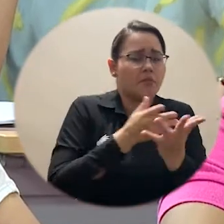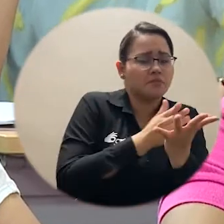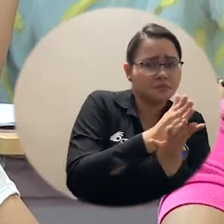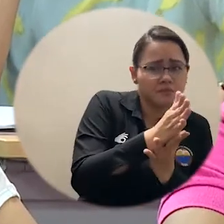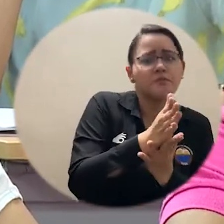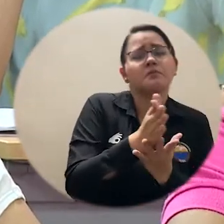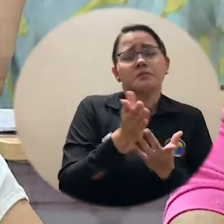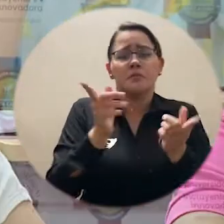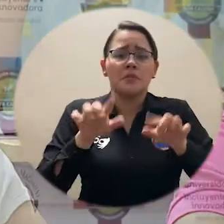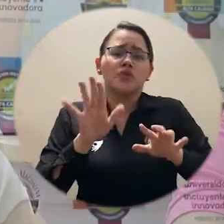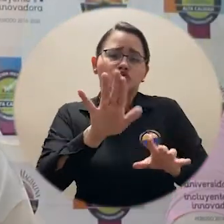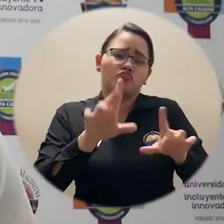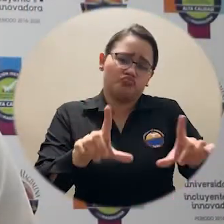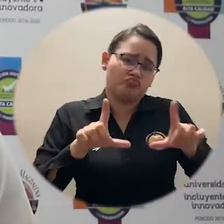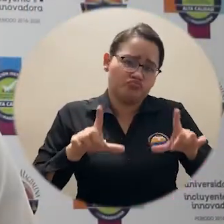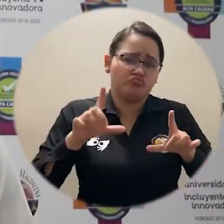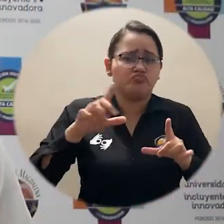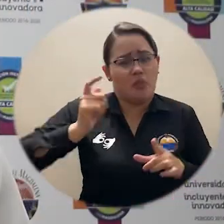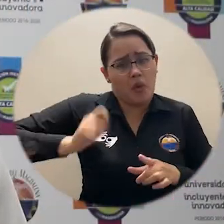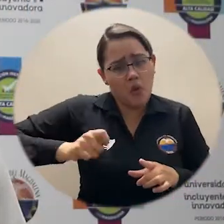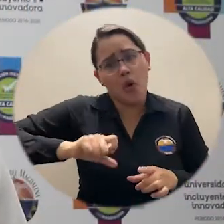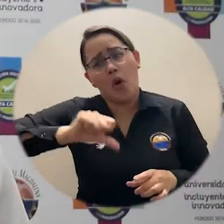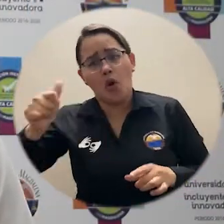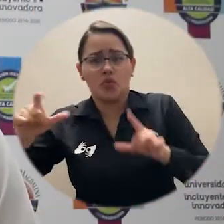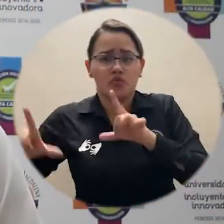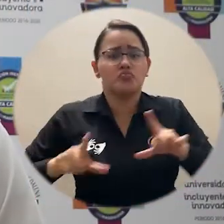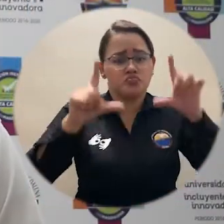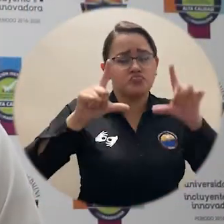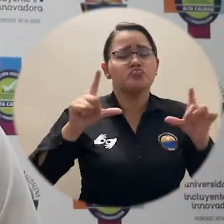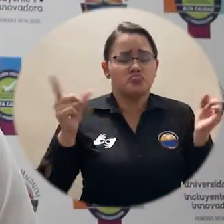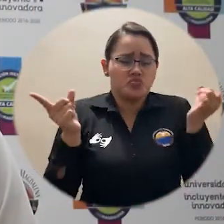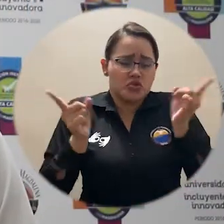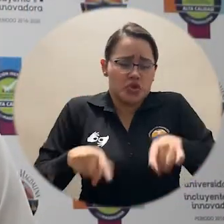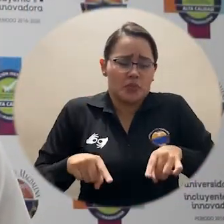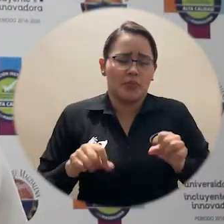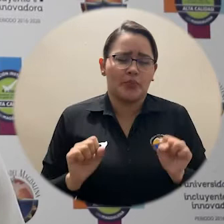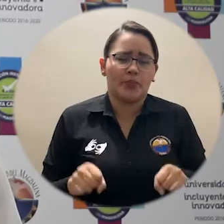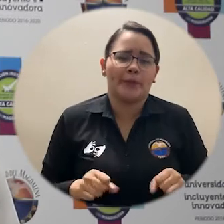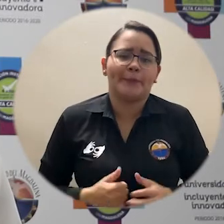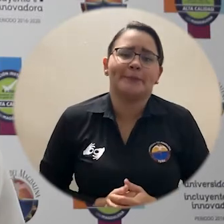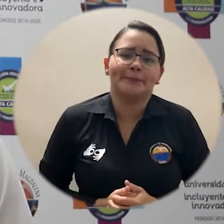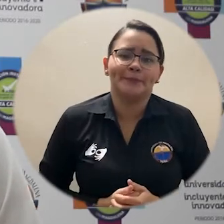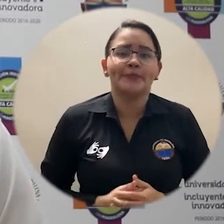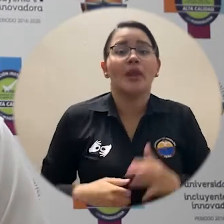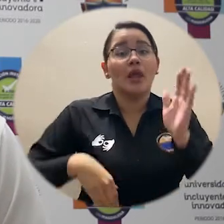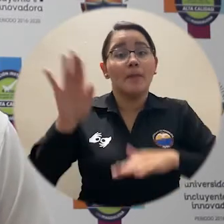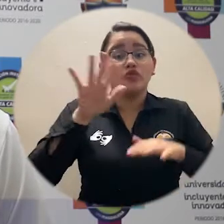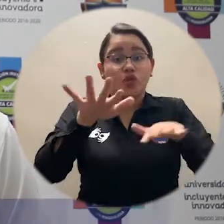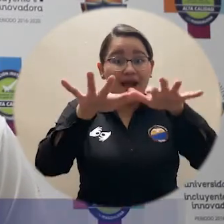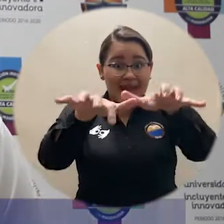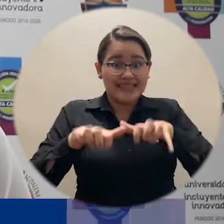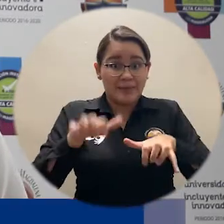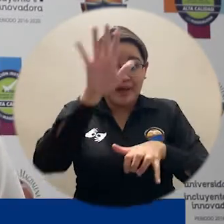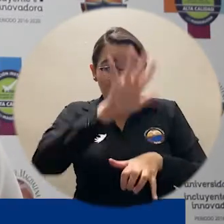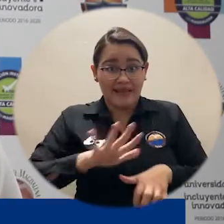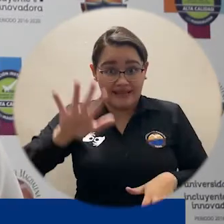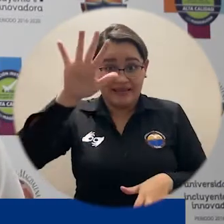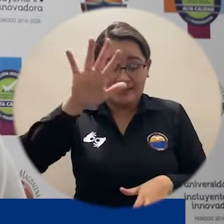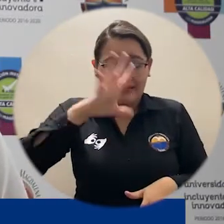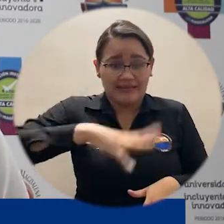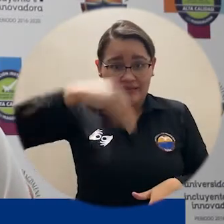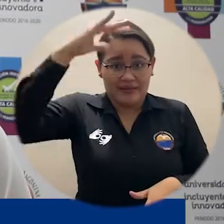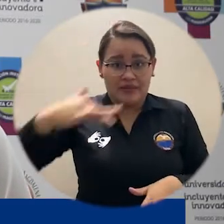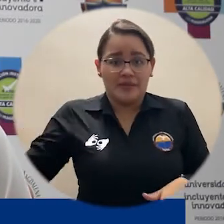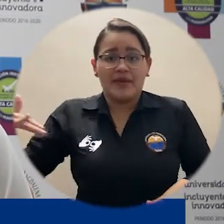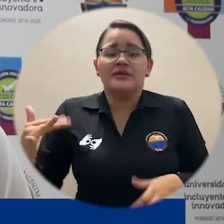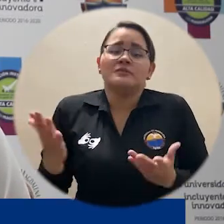pregrado y posgrado. Para el programa de derecho, tener adjudicantes y prácticas en la Asamblea Departamental pues